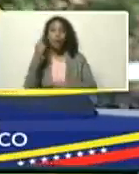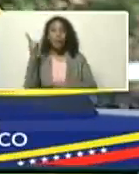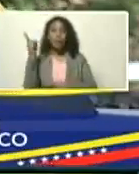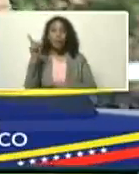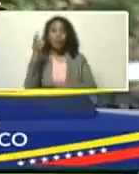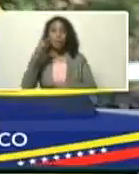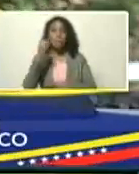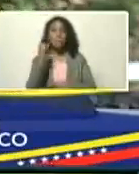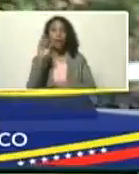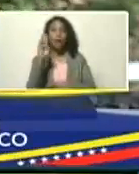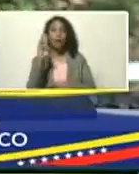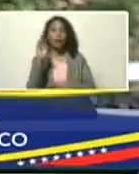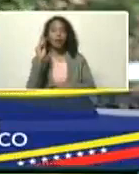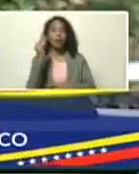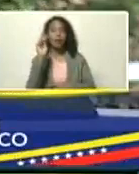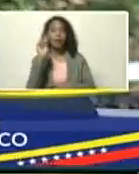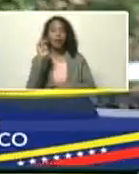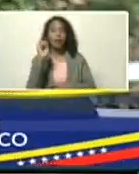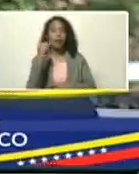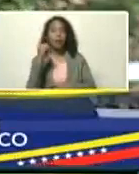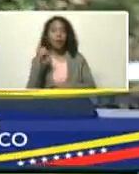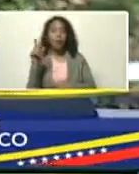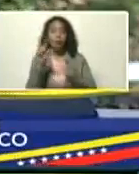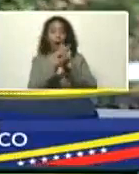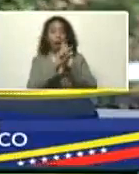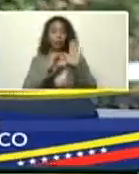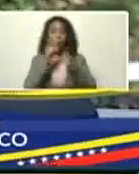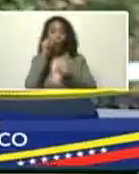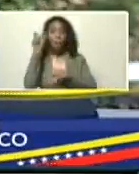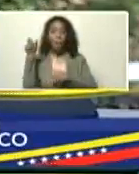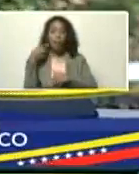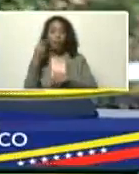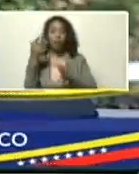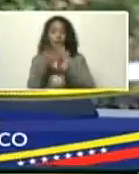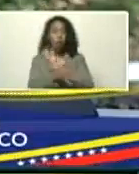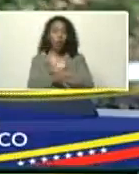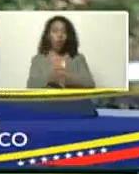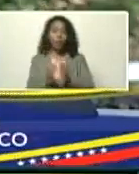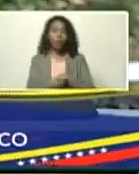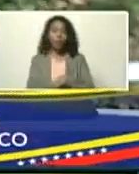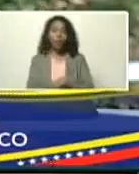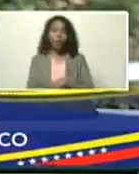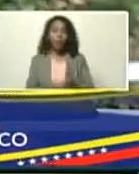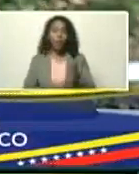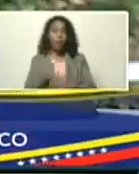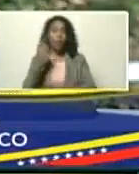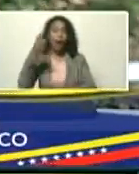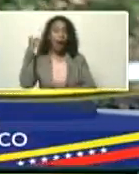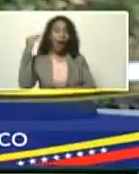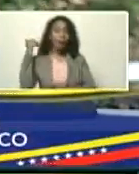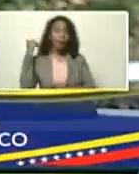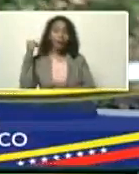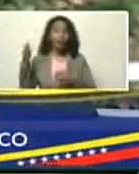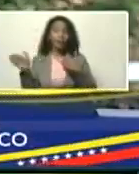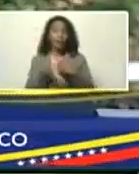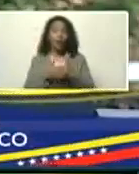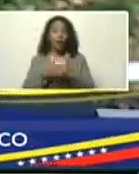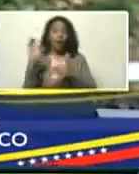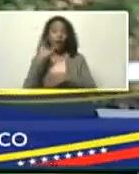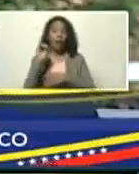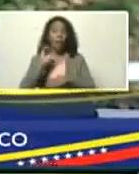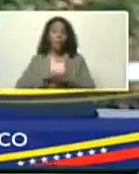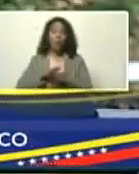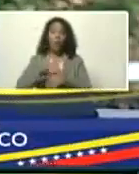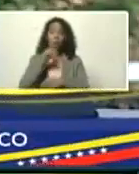Márquez, no sé si ustedes han leído el artículo de García Márquez, sobre una vez que prácticamente cerraron a Caracas por